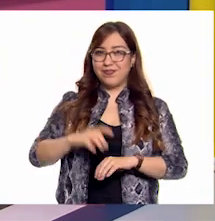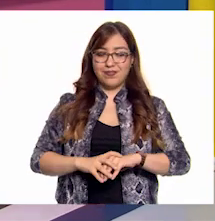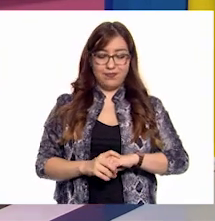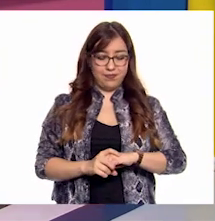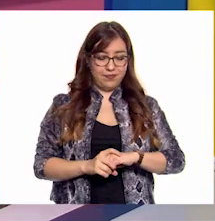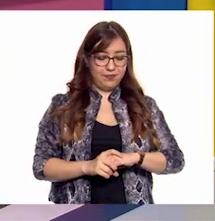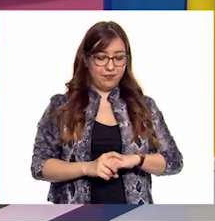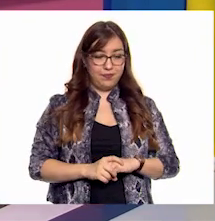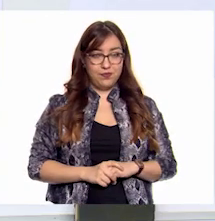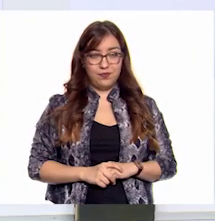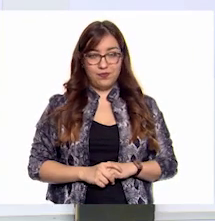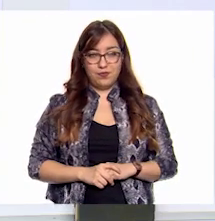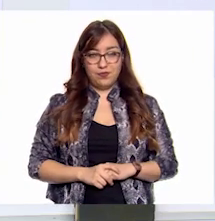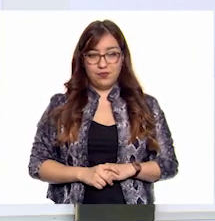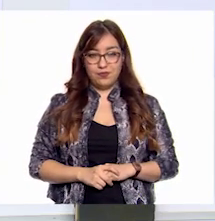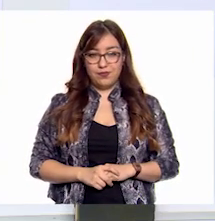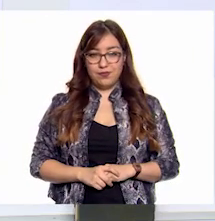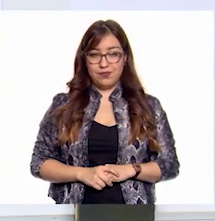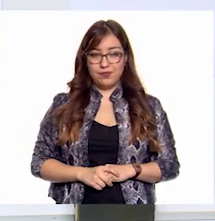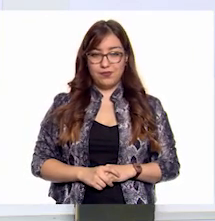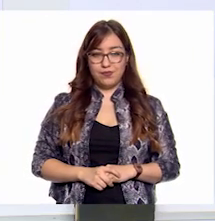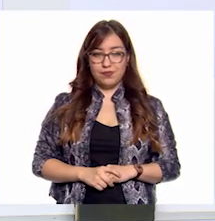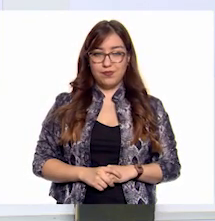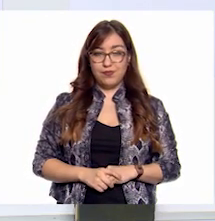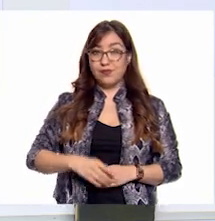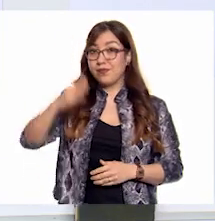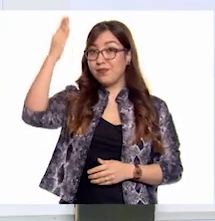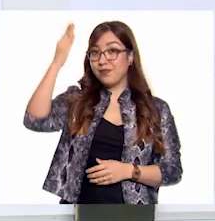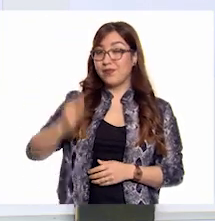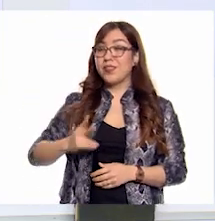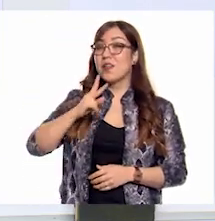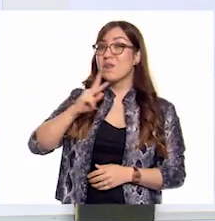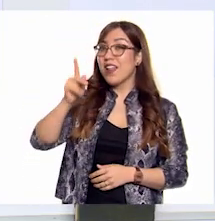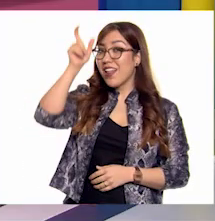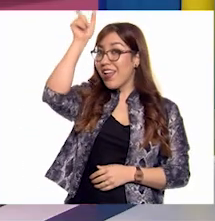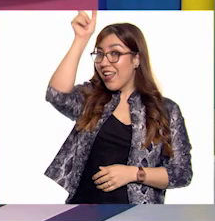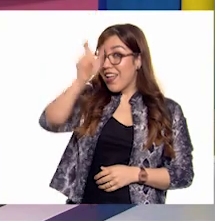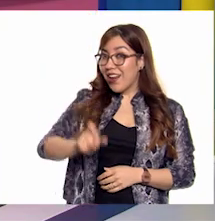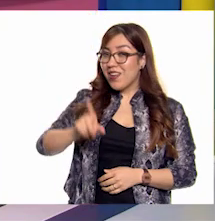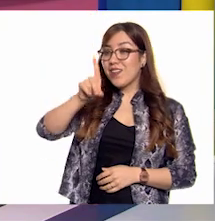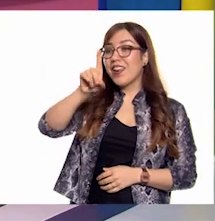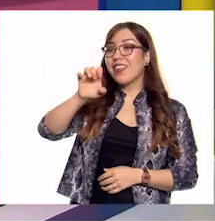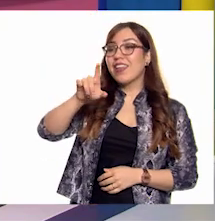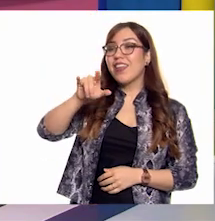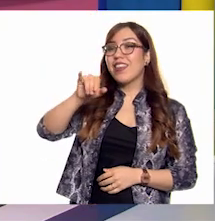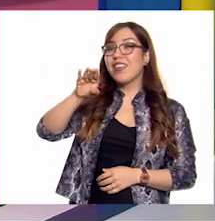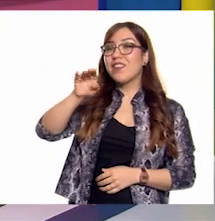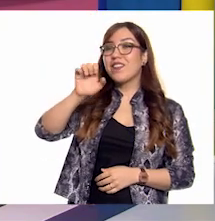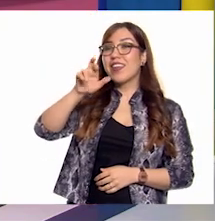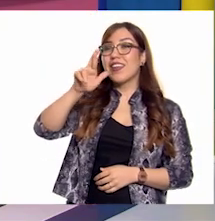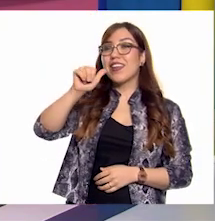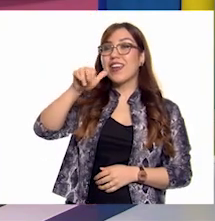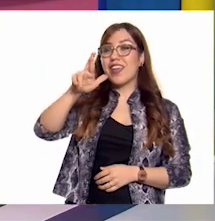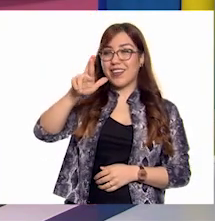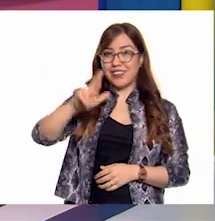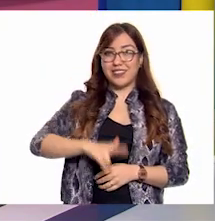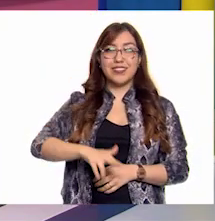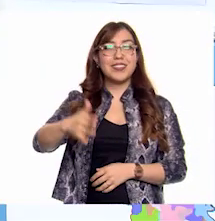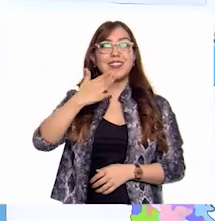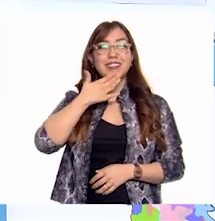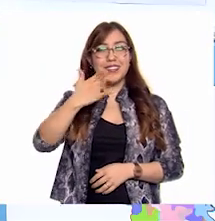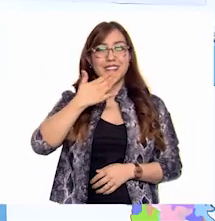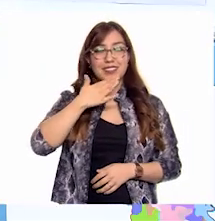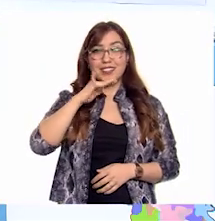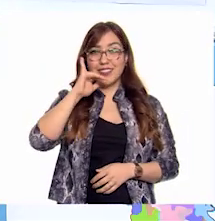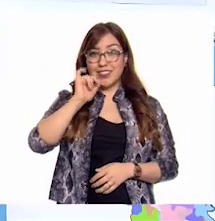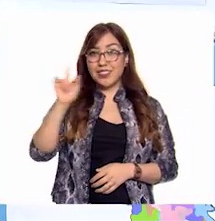Y es... A ver. ¡Una, dos, tres! ¡Deliberar! ¡Muy bien! Es correcto.